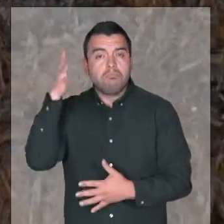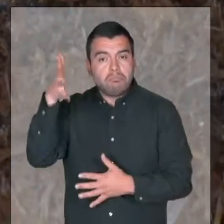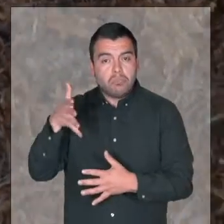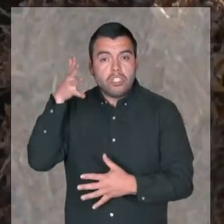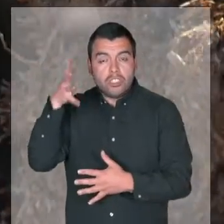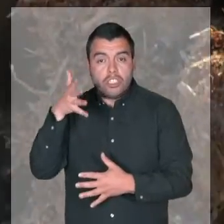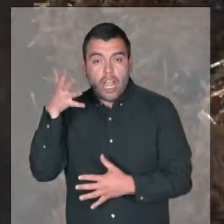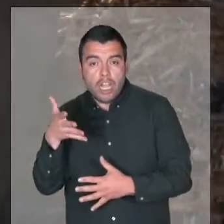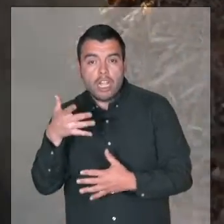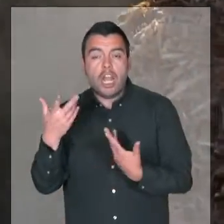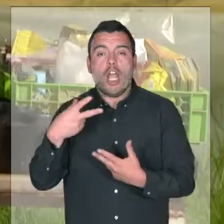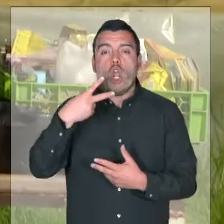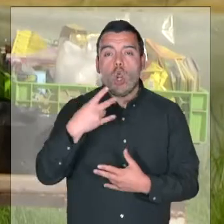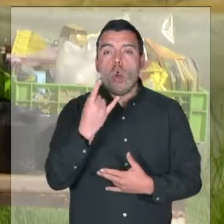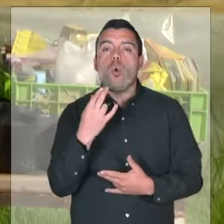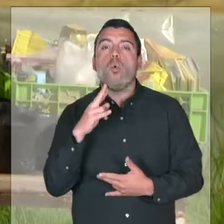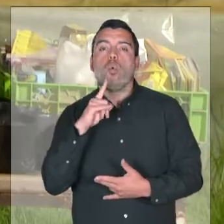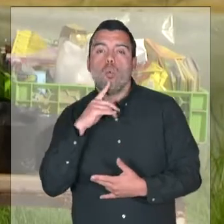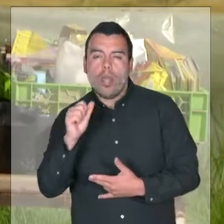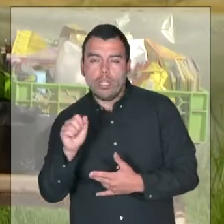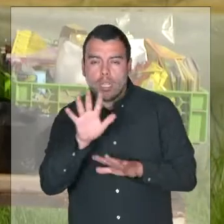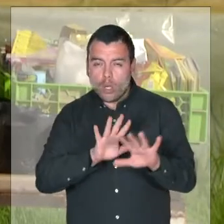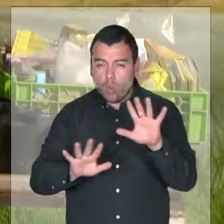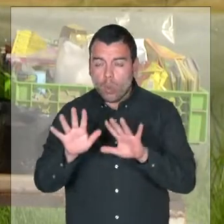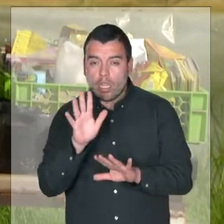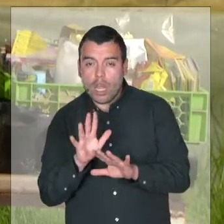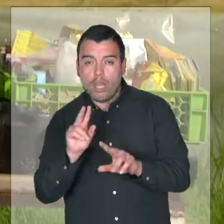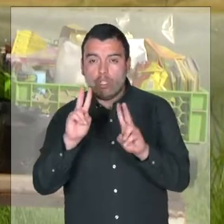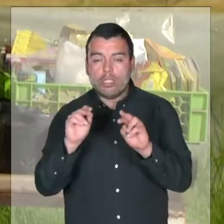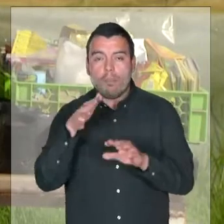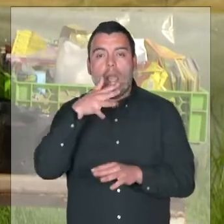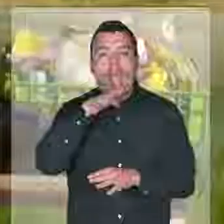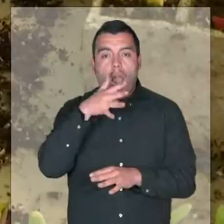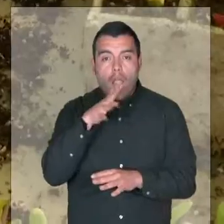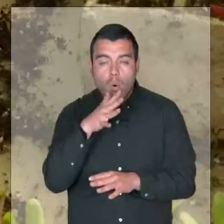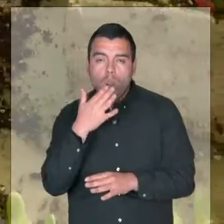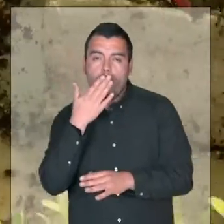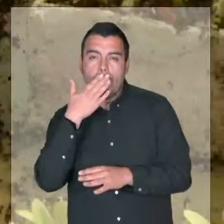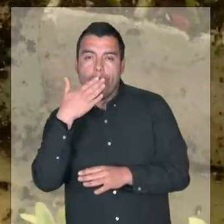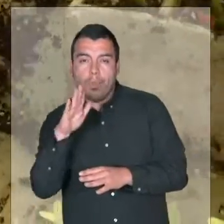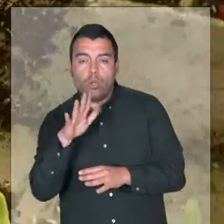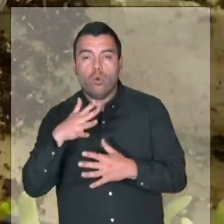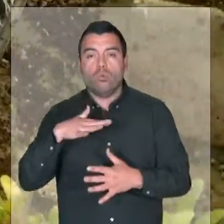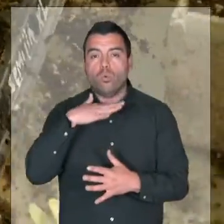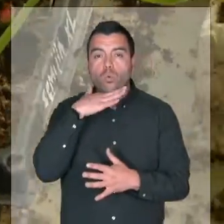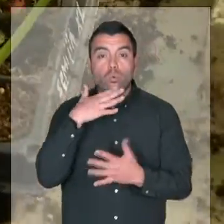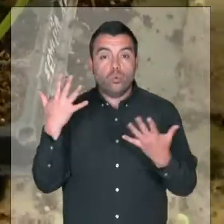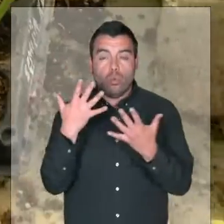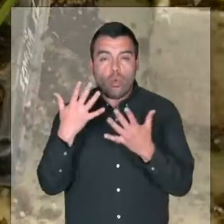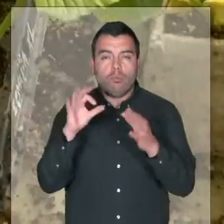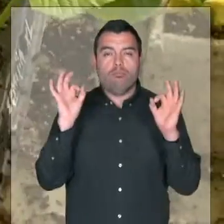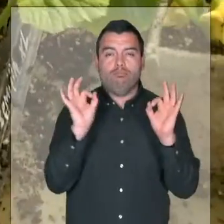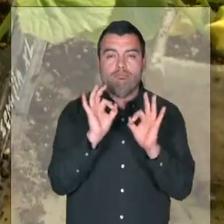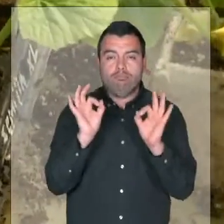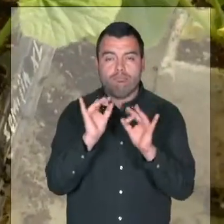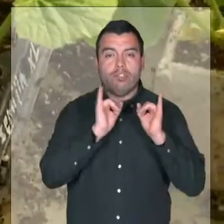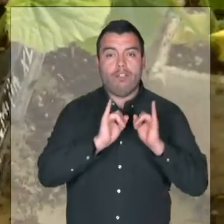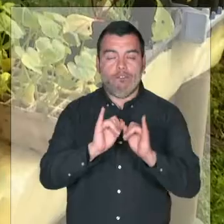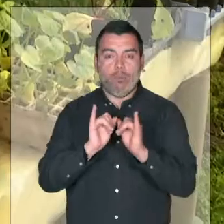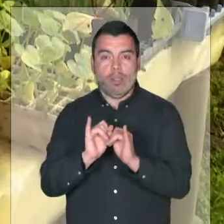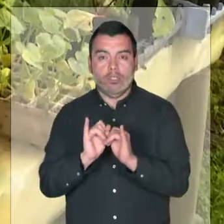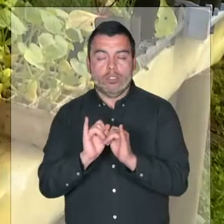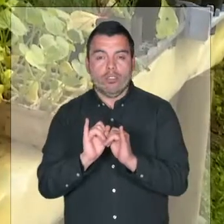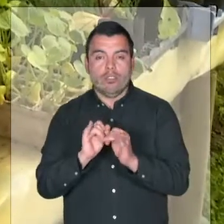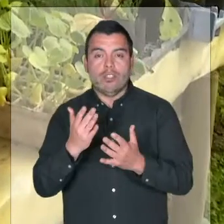compostaje, de huertas, de reutilización de aguas grises, mejor uso del recurso hídrico, así que nos movemos